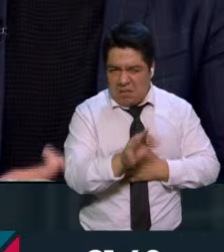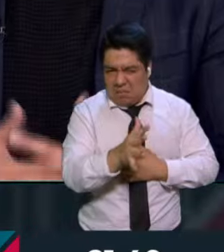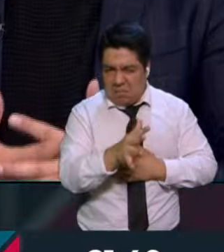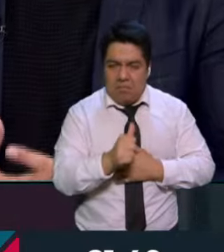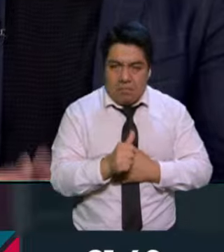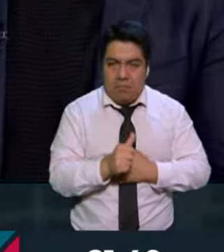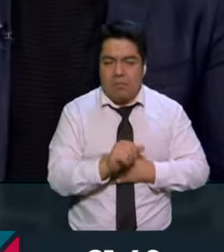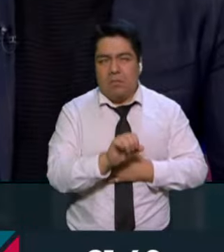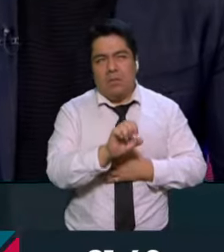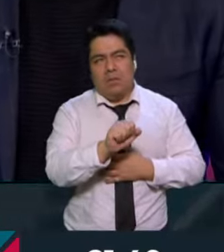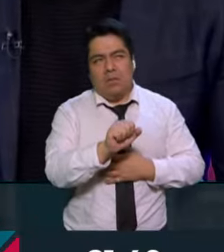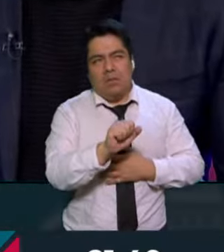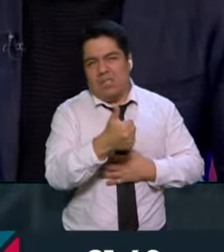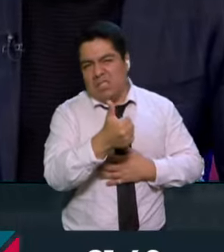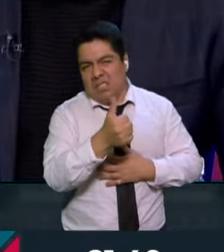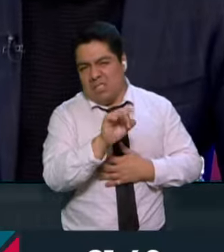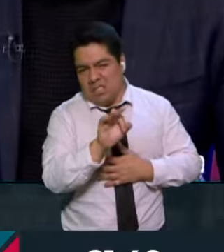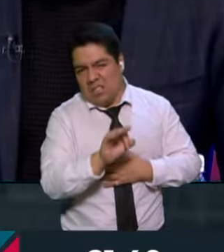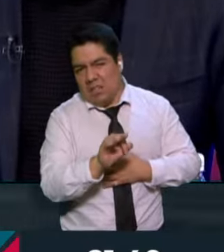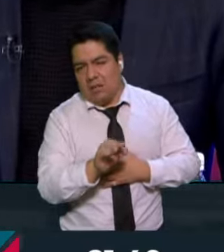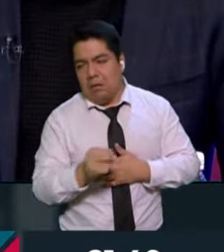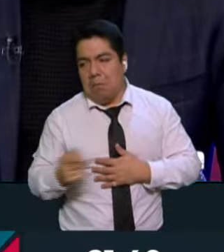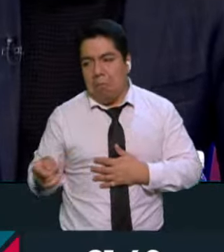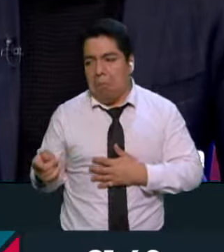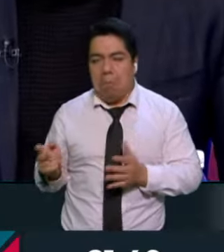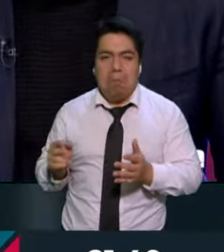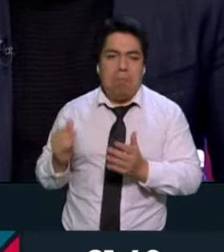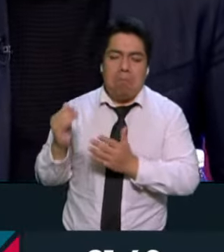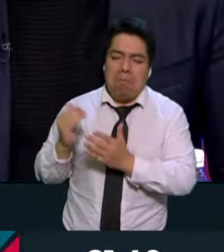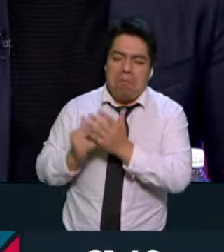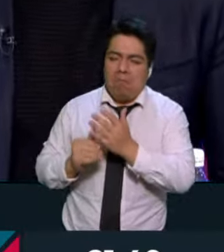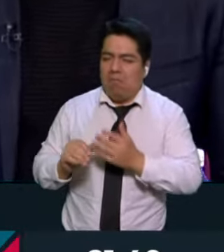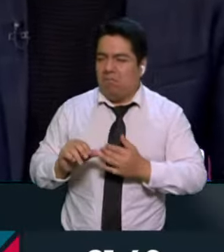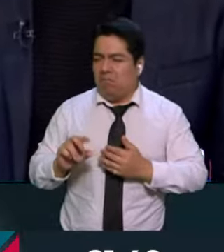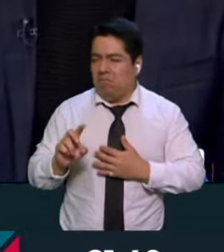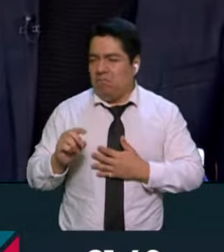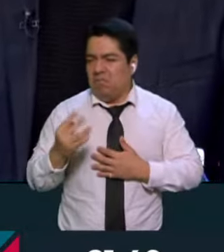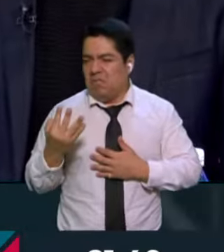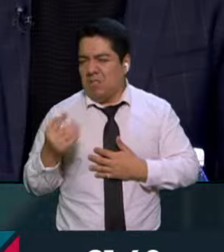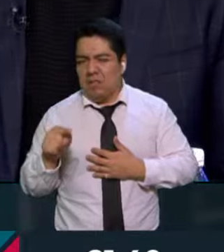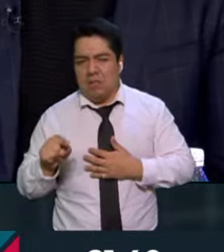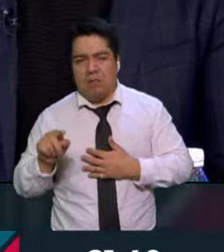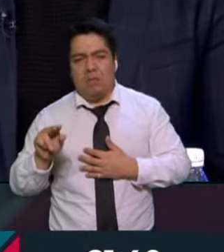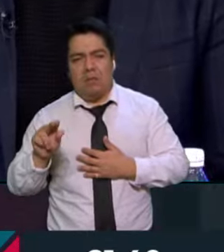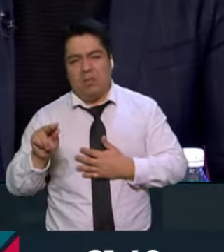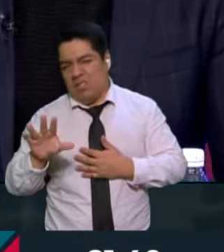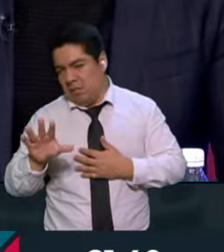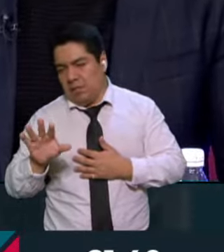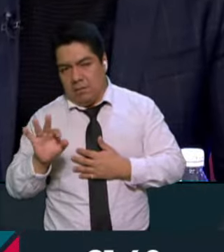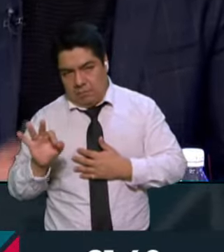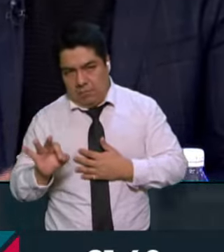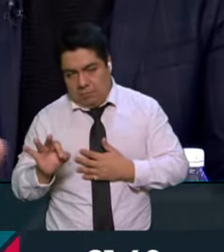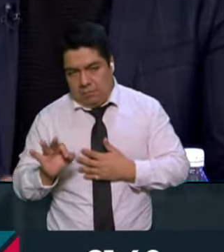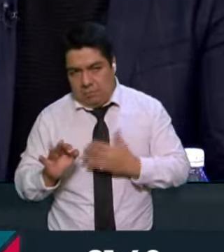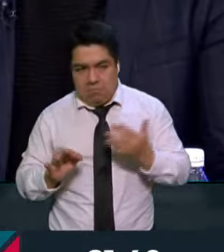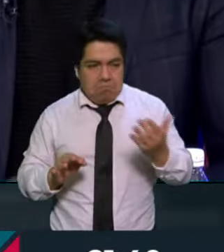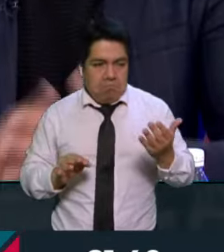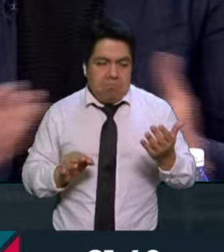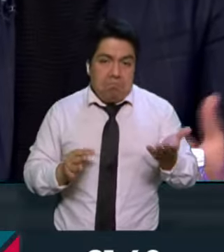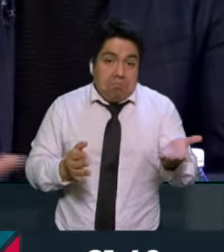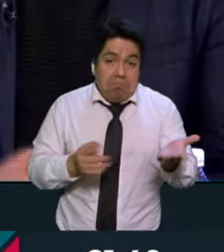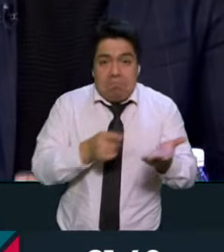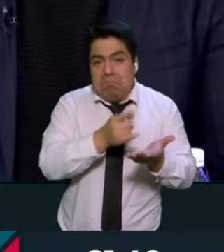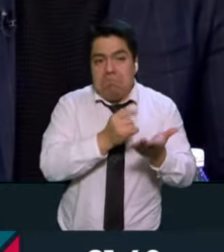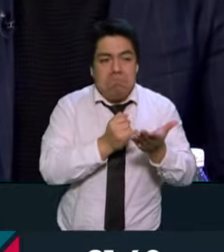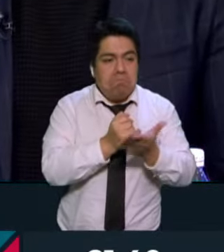van a... Un 66% y nos van a dejar con un 34.85%, ¿no? Entonces, con esto, bueno, pues